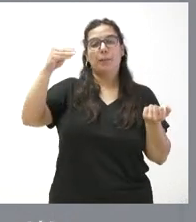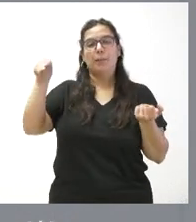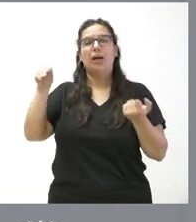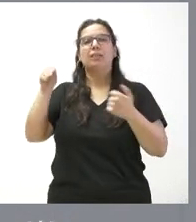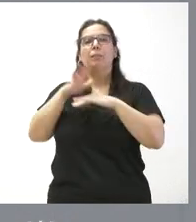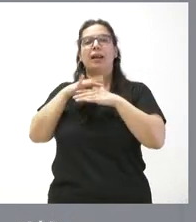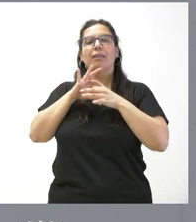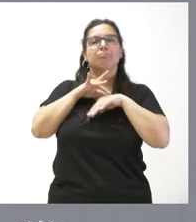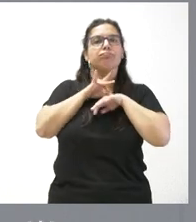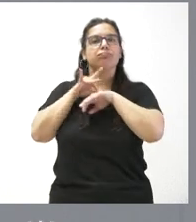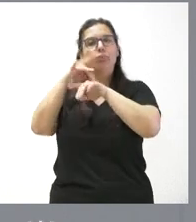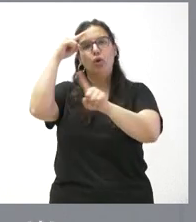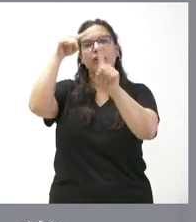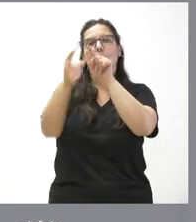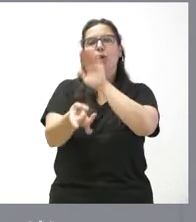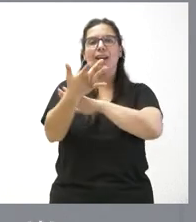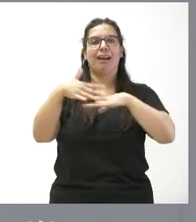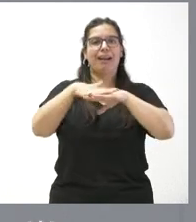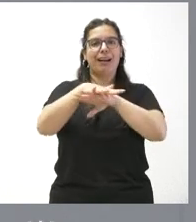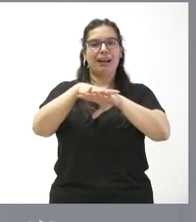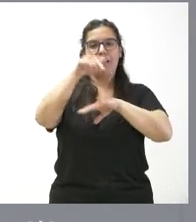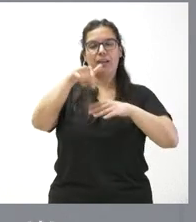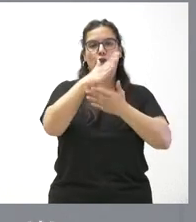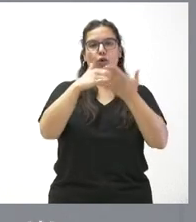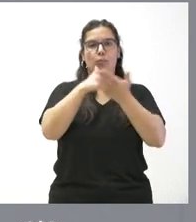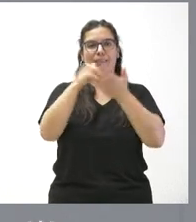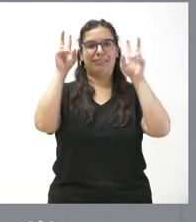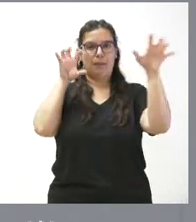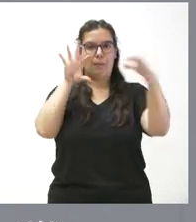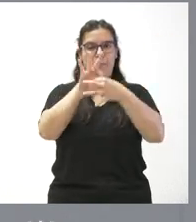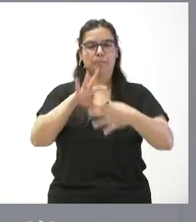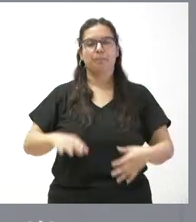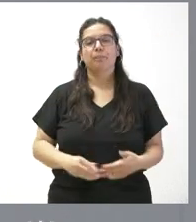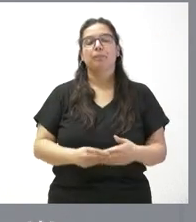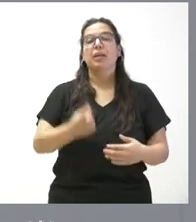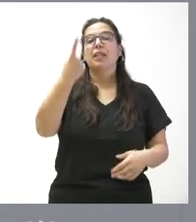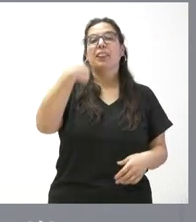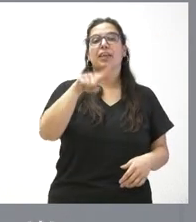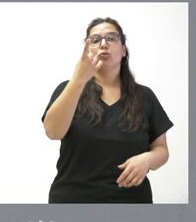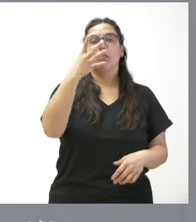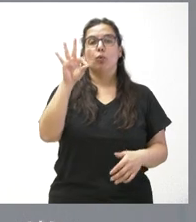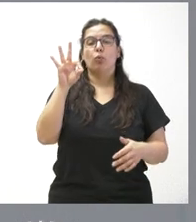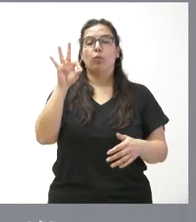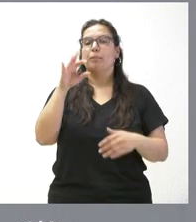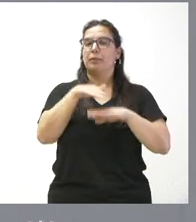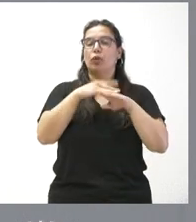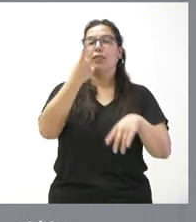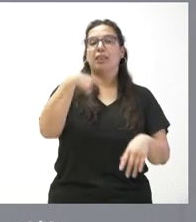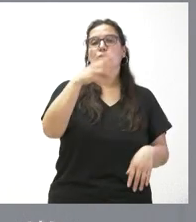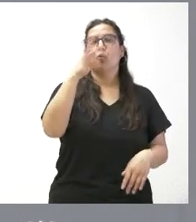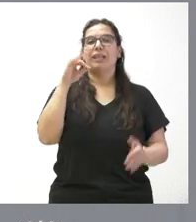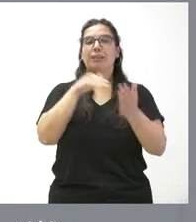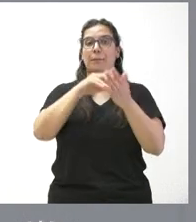talento orientadas a la creación de una red en la comunidad en esta materia. 140.000 euros